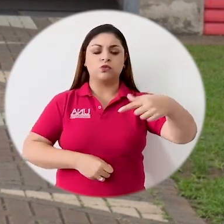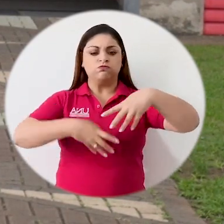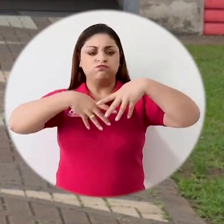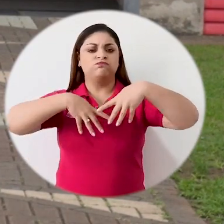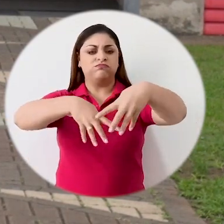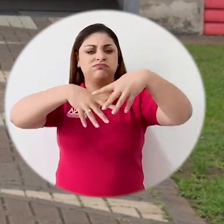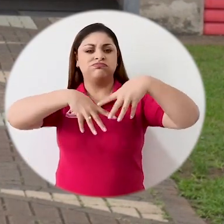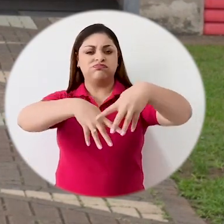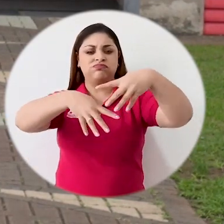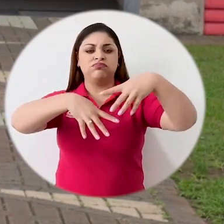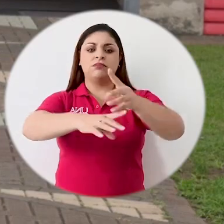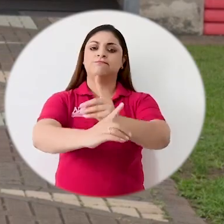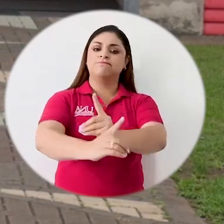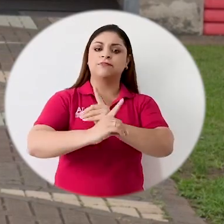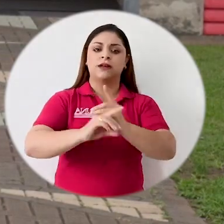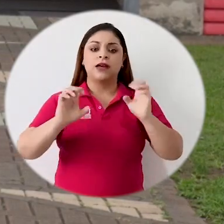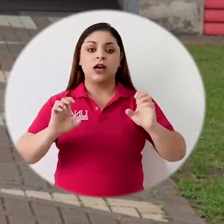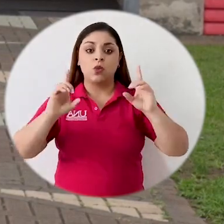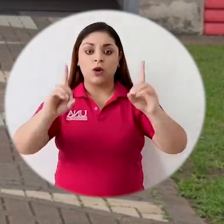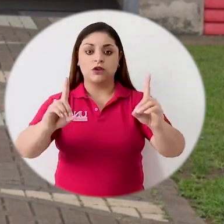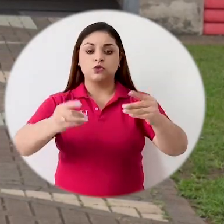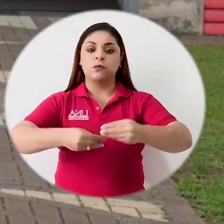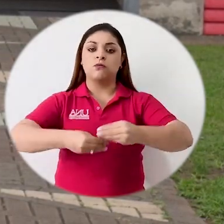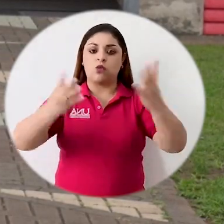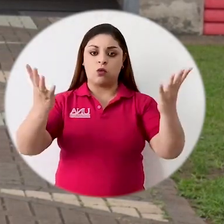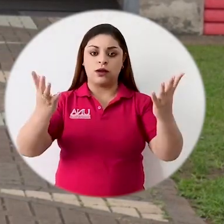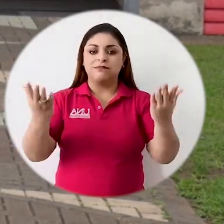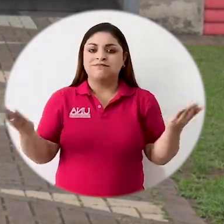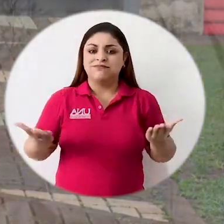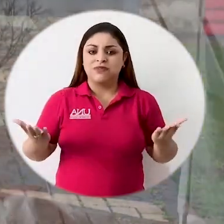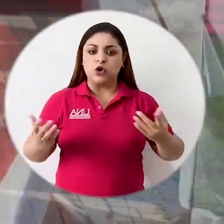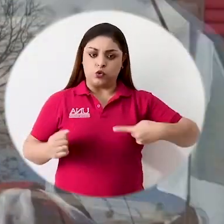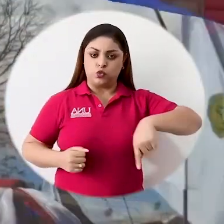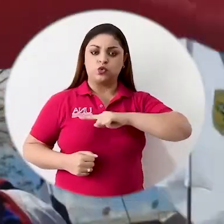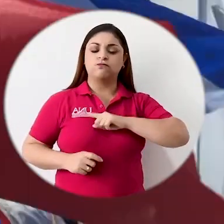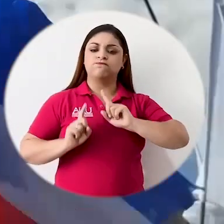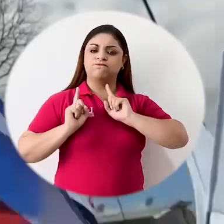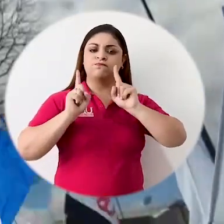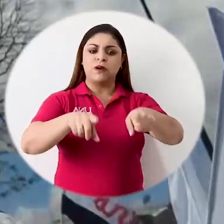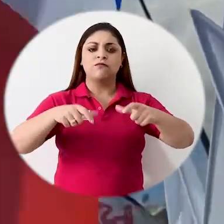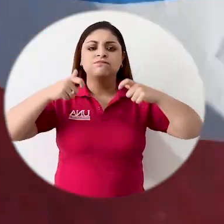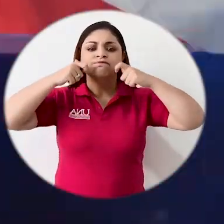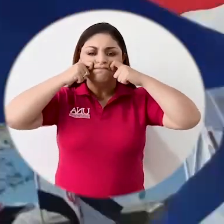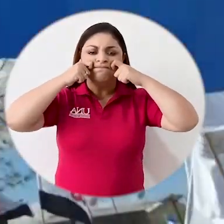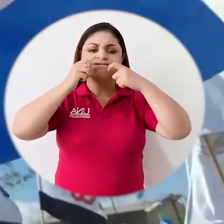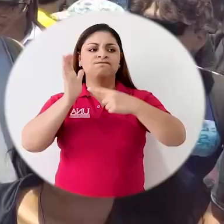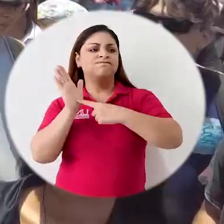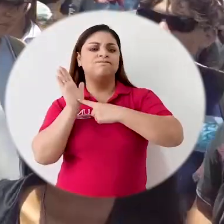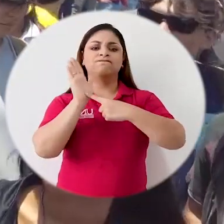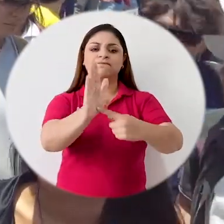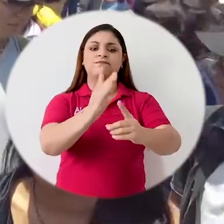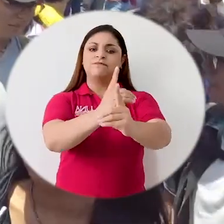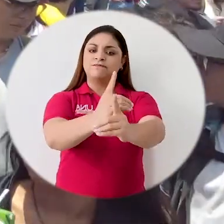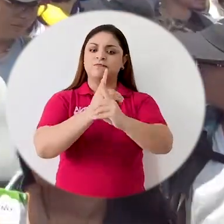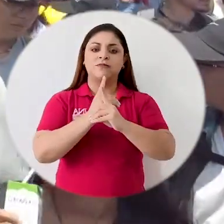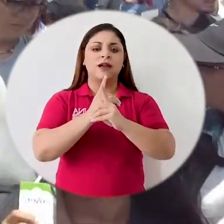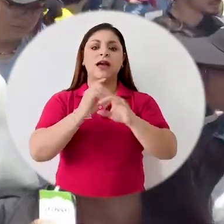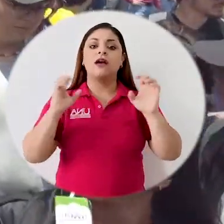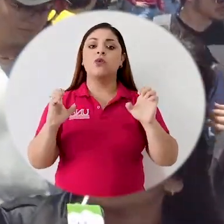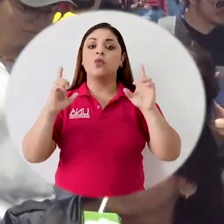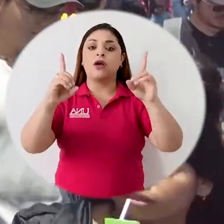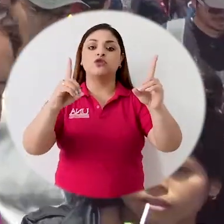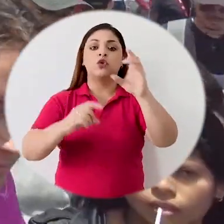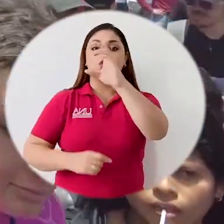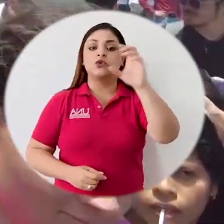en la Gran Movilización Nacional por la Educación Pública. Esto quiere decir que vamos a hacernos presentes por la educación en